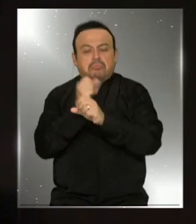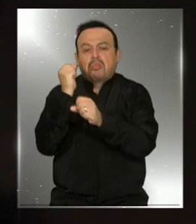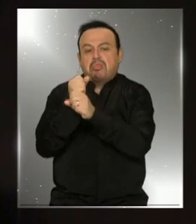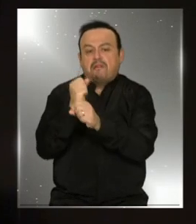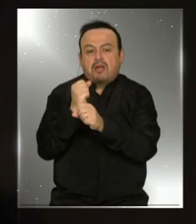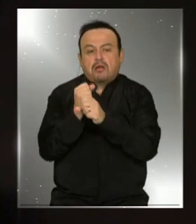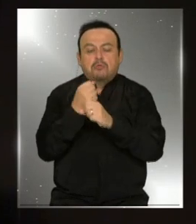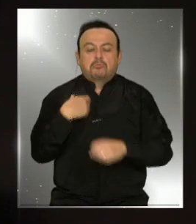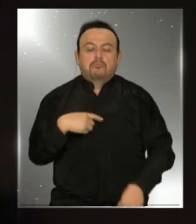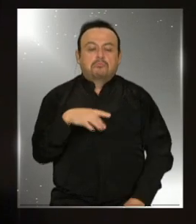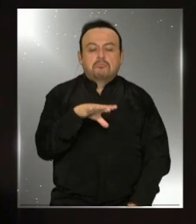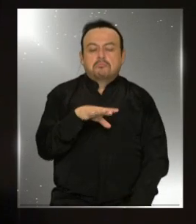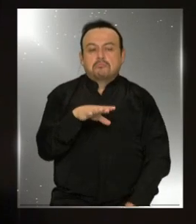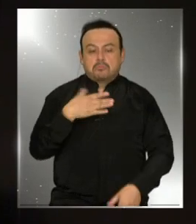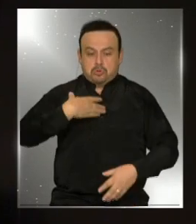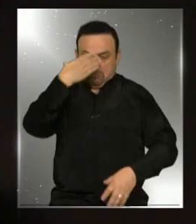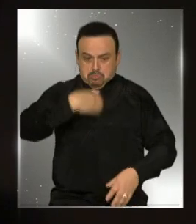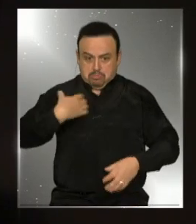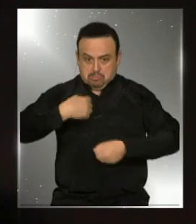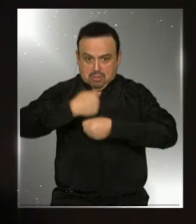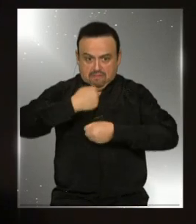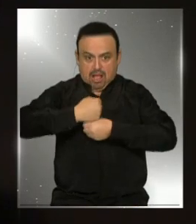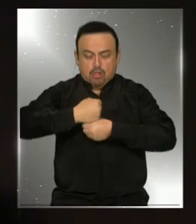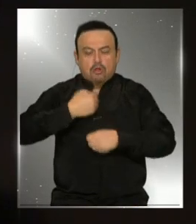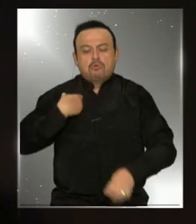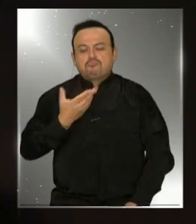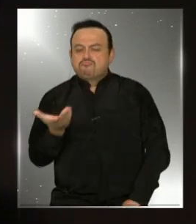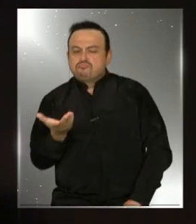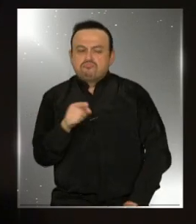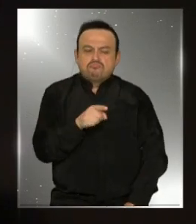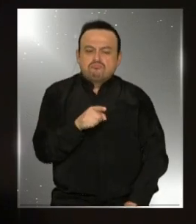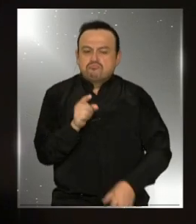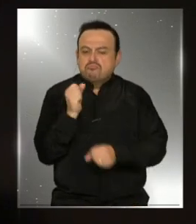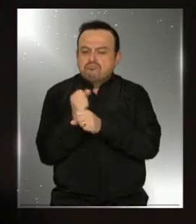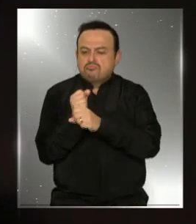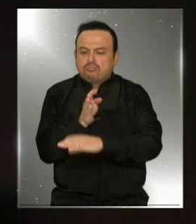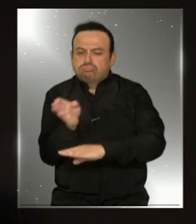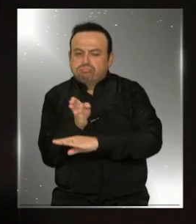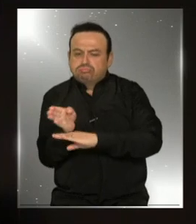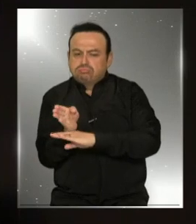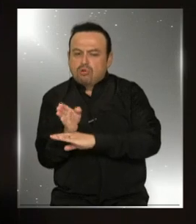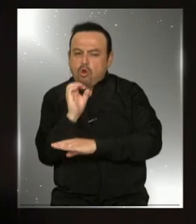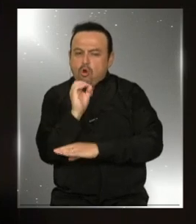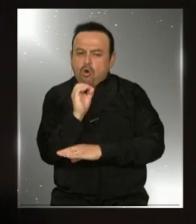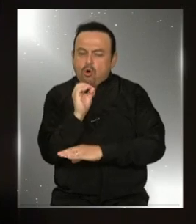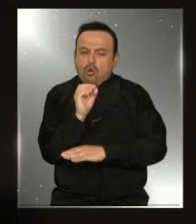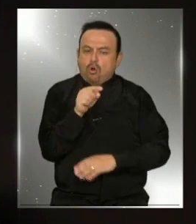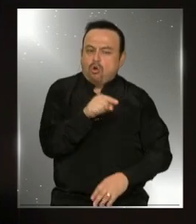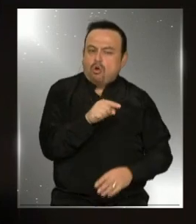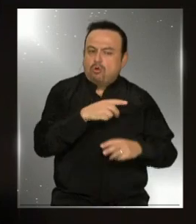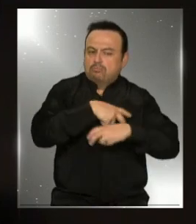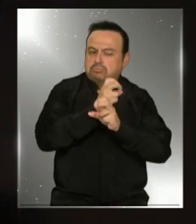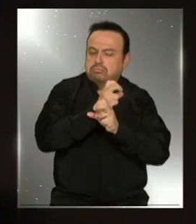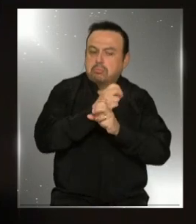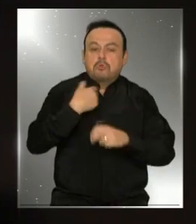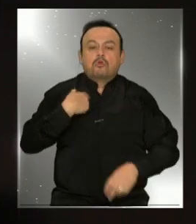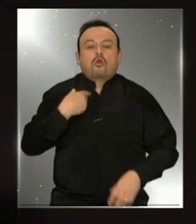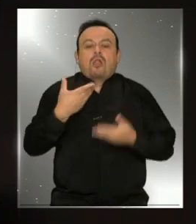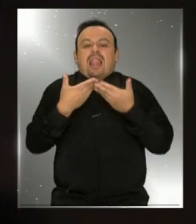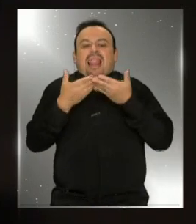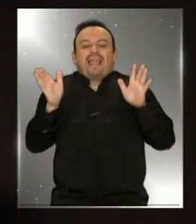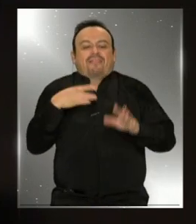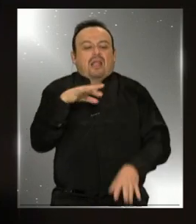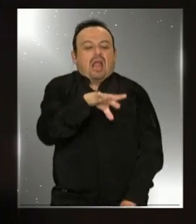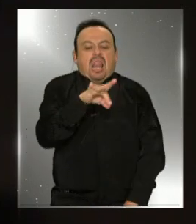porque, por ejemplo, tienen que cumplir con funciones, como ir a buscar a sus niños al colegio, lo puedan hacer, puedan interrumpirlo,